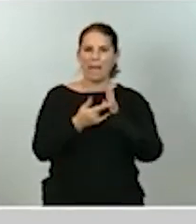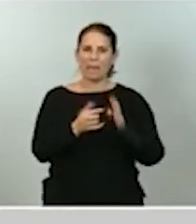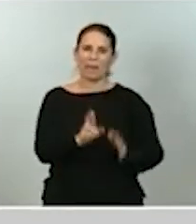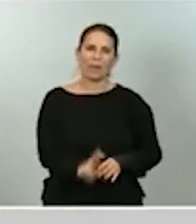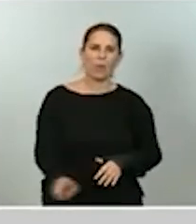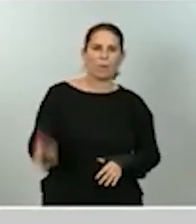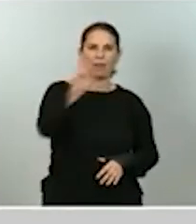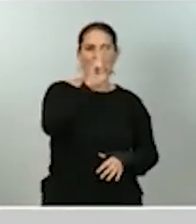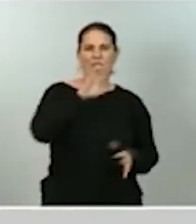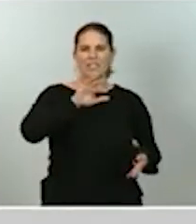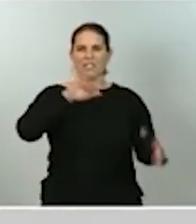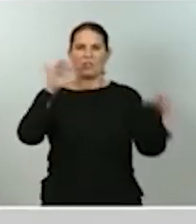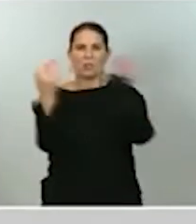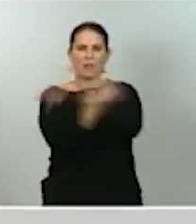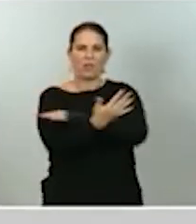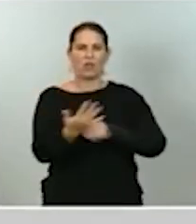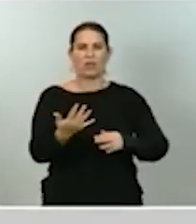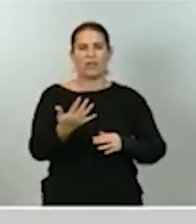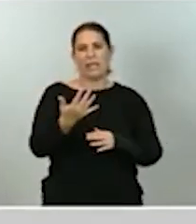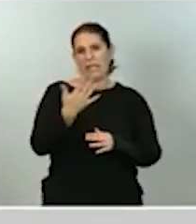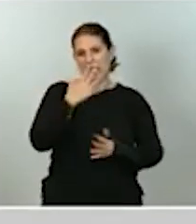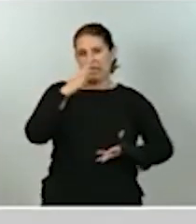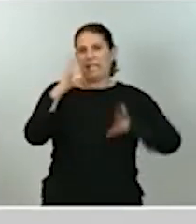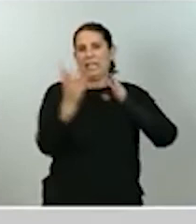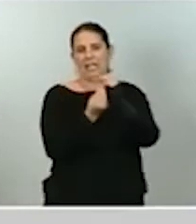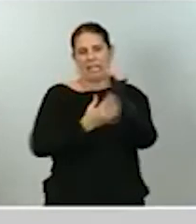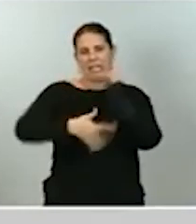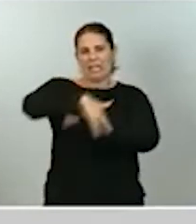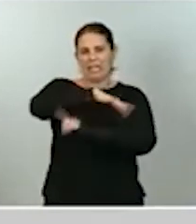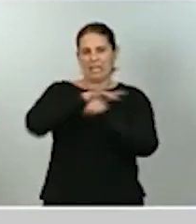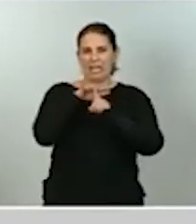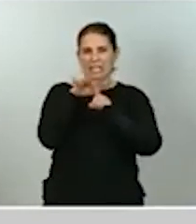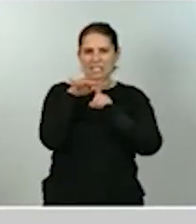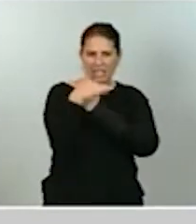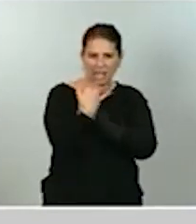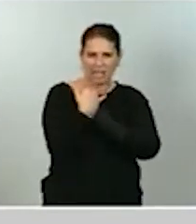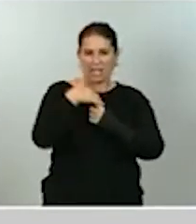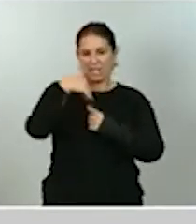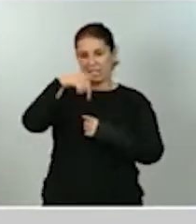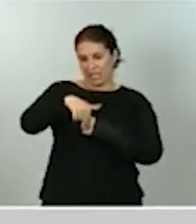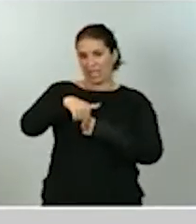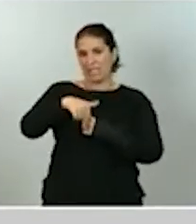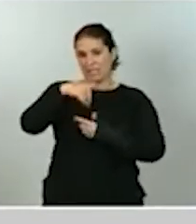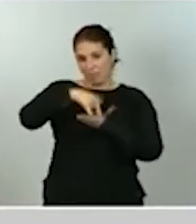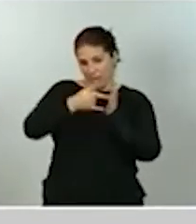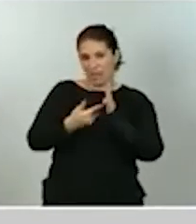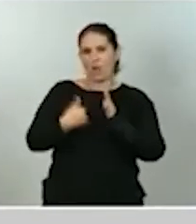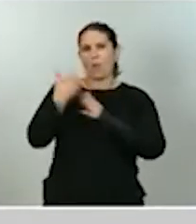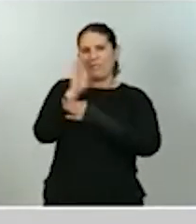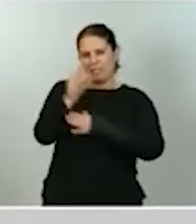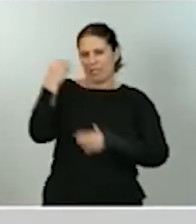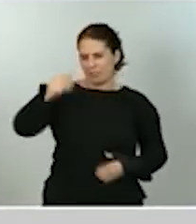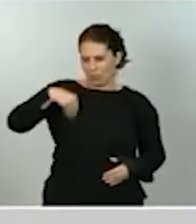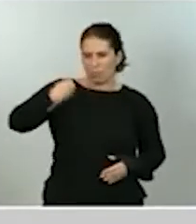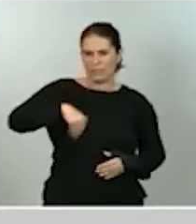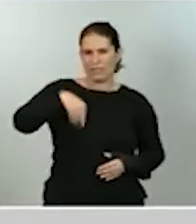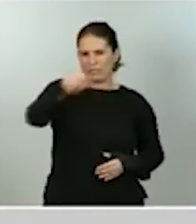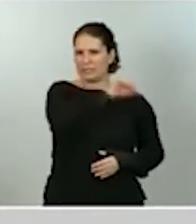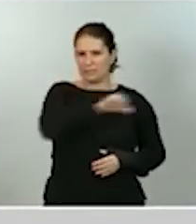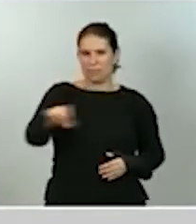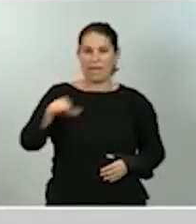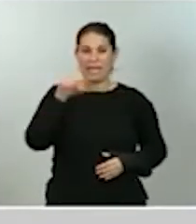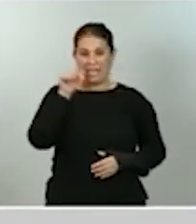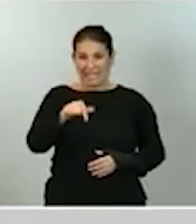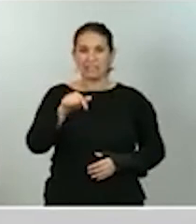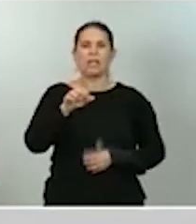y resiliencia que presentará en esta misma semana el presidente del Gobierno y que, estimamos, tendrá un impacto muy